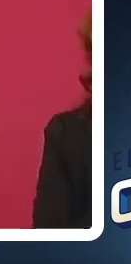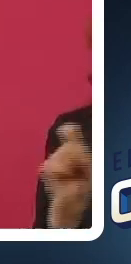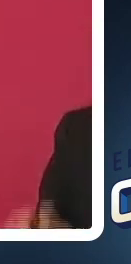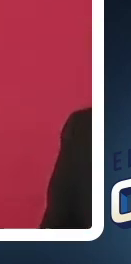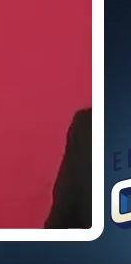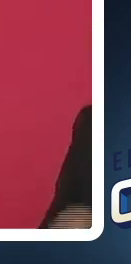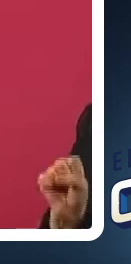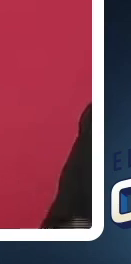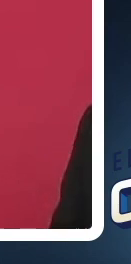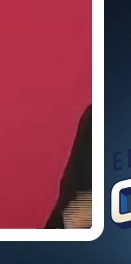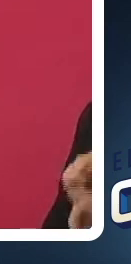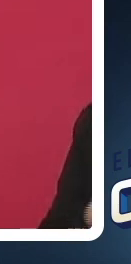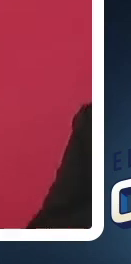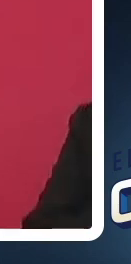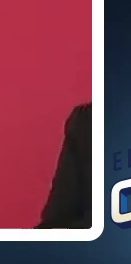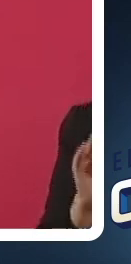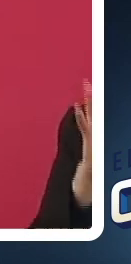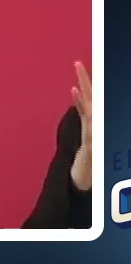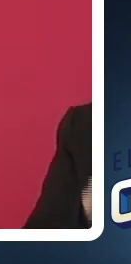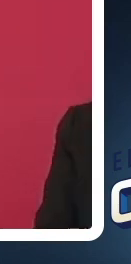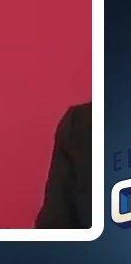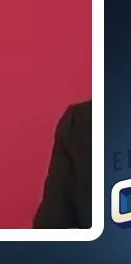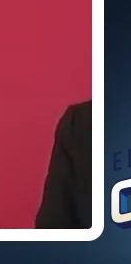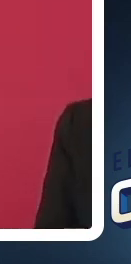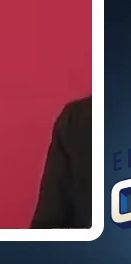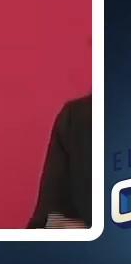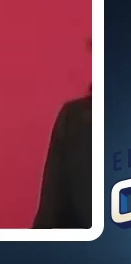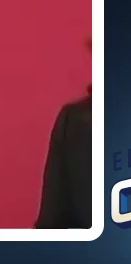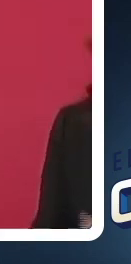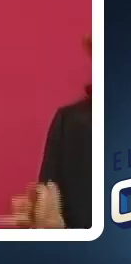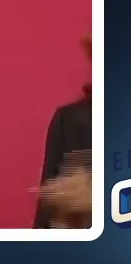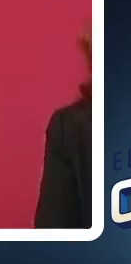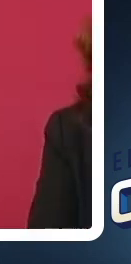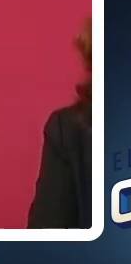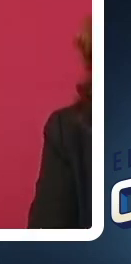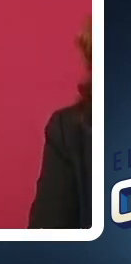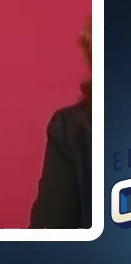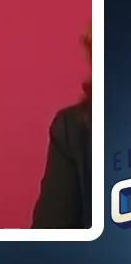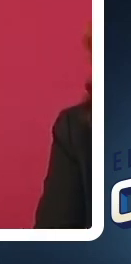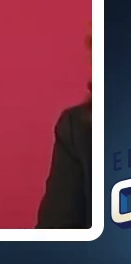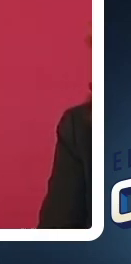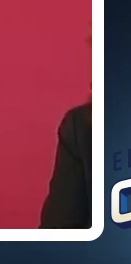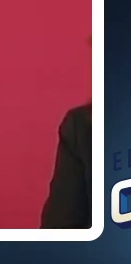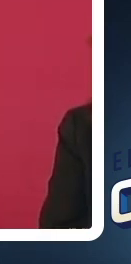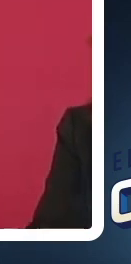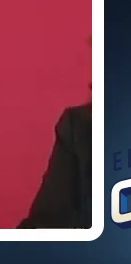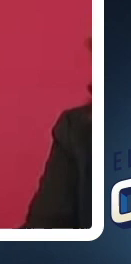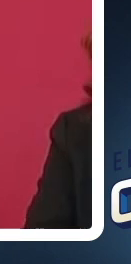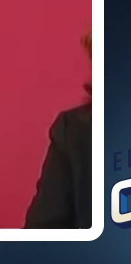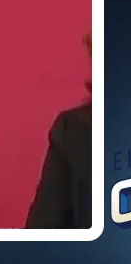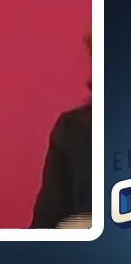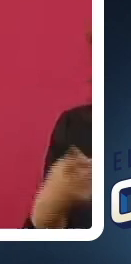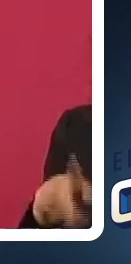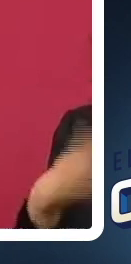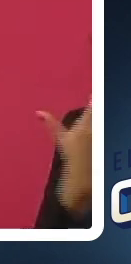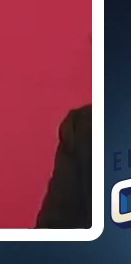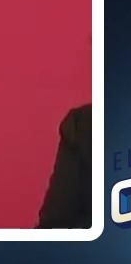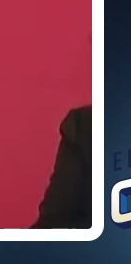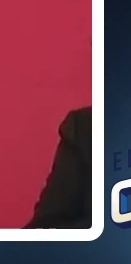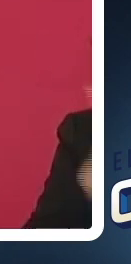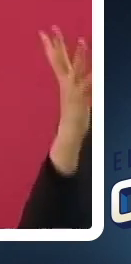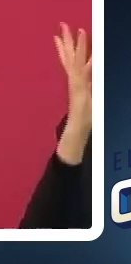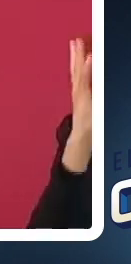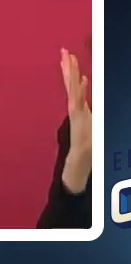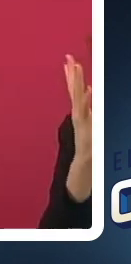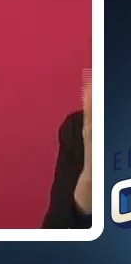algunas regiones del país, lo que de acuerdo con especialistas abre la puerta a la especulación. Como ejemplo, pues